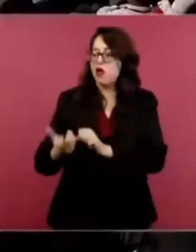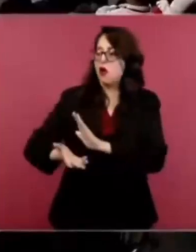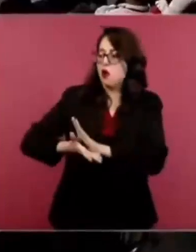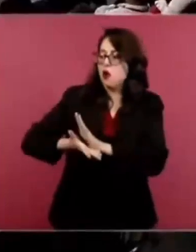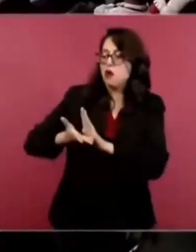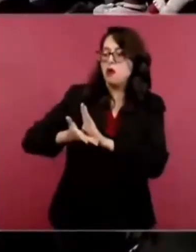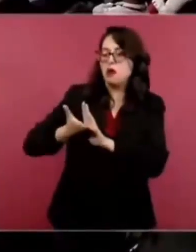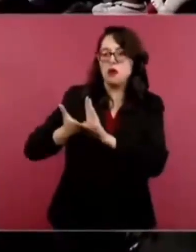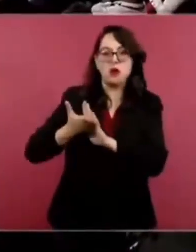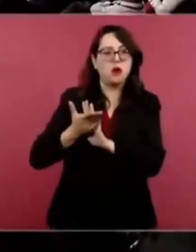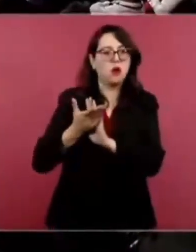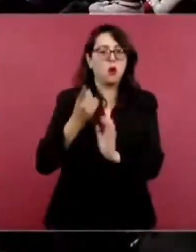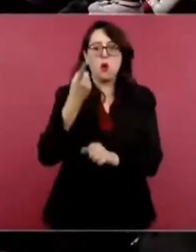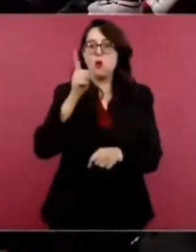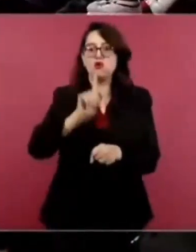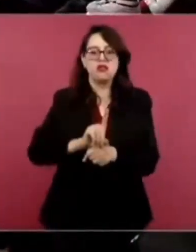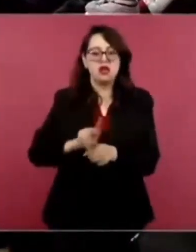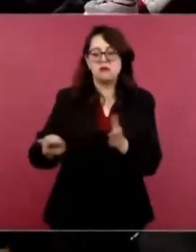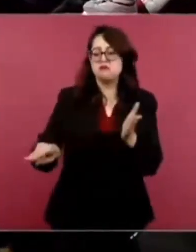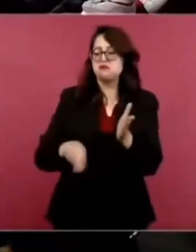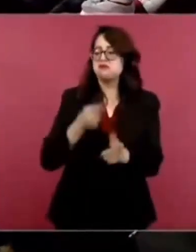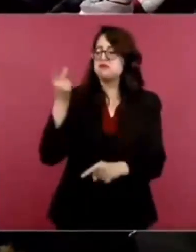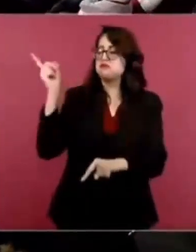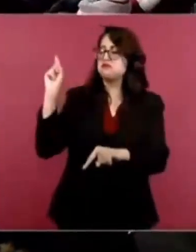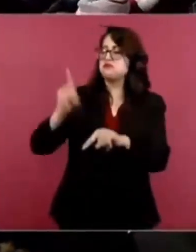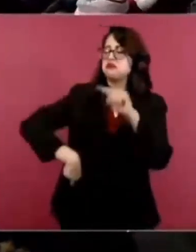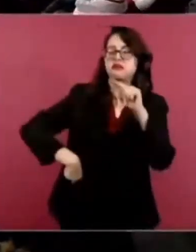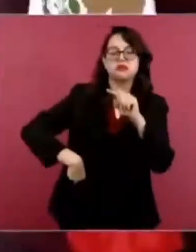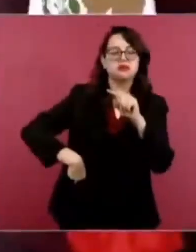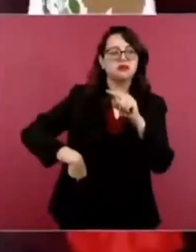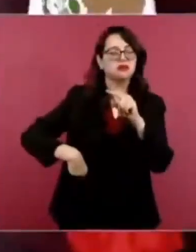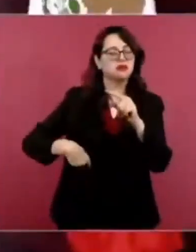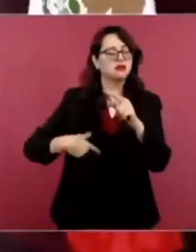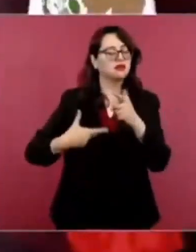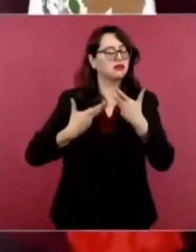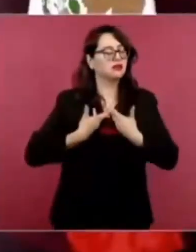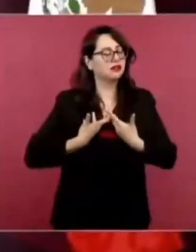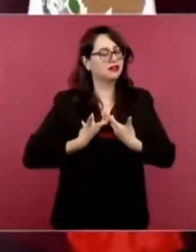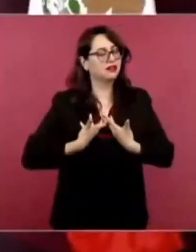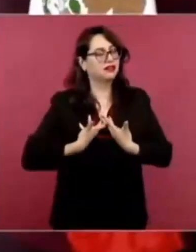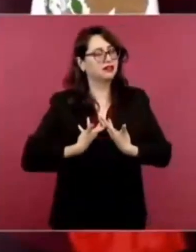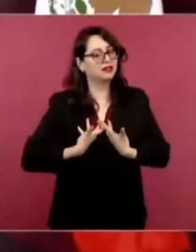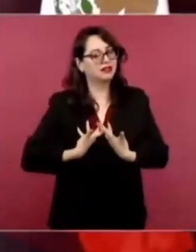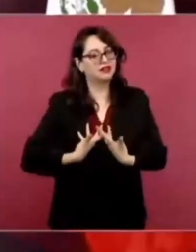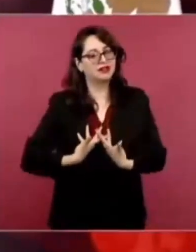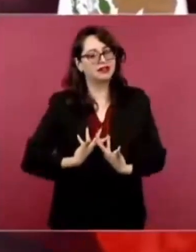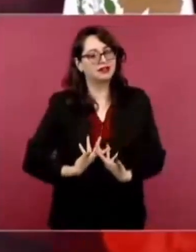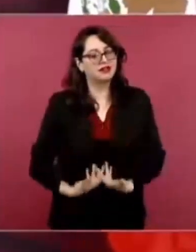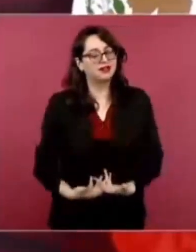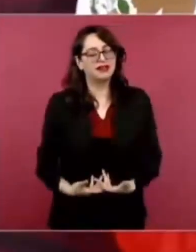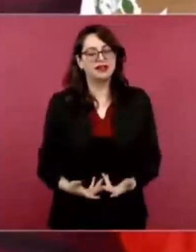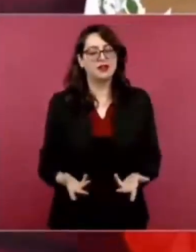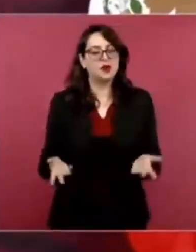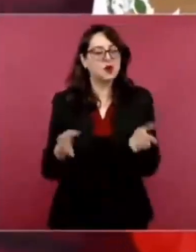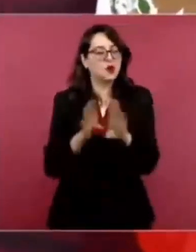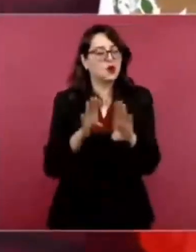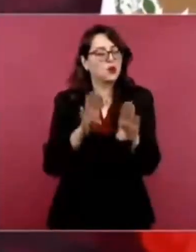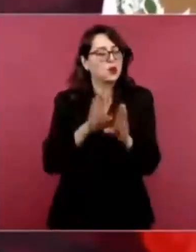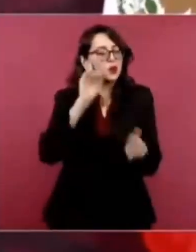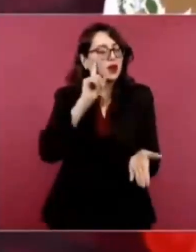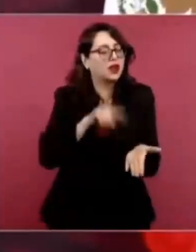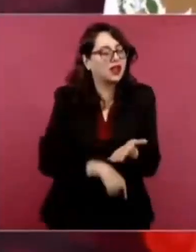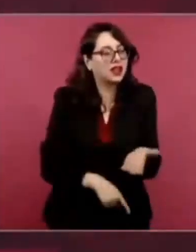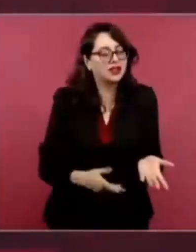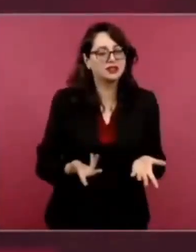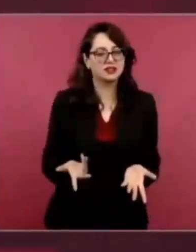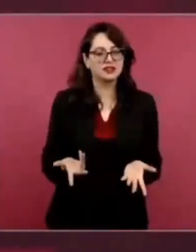Entonces ahora, ayer, imagínense lo que es tomar el tren en la antigua estación